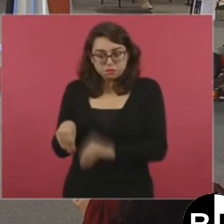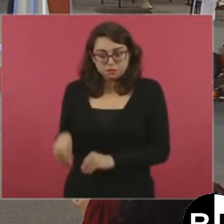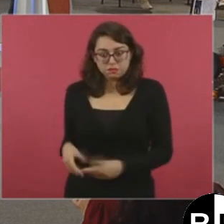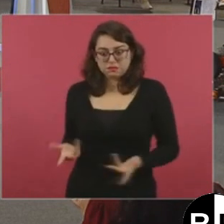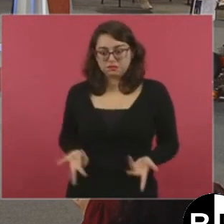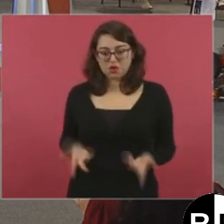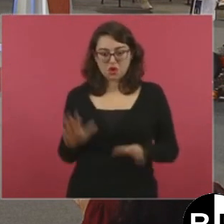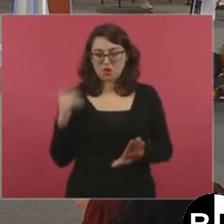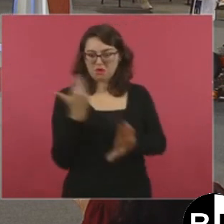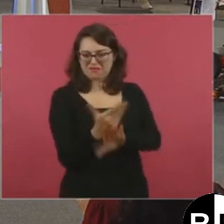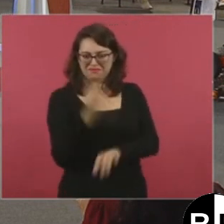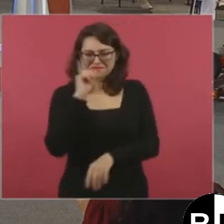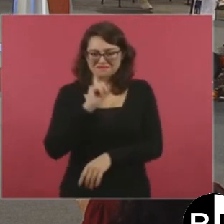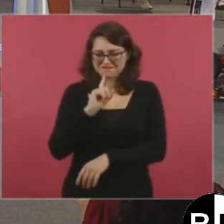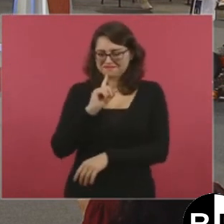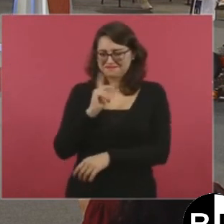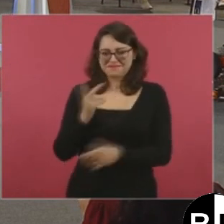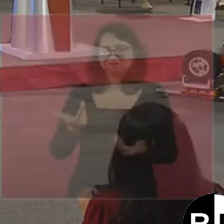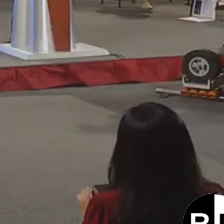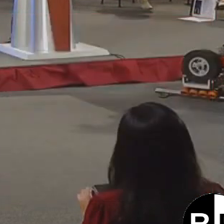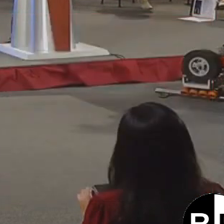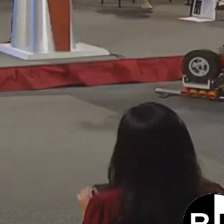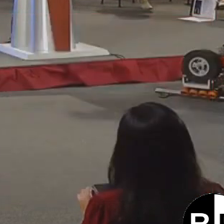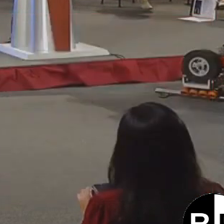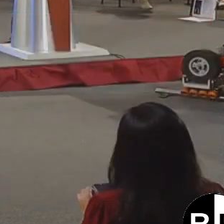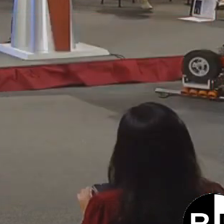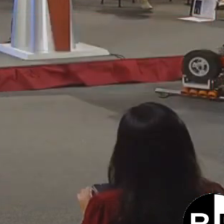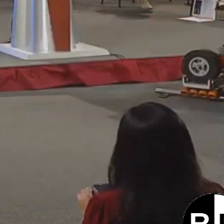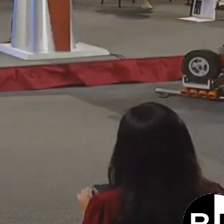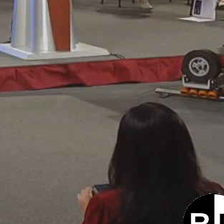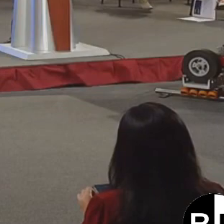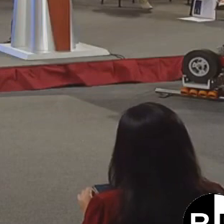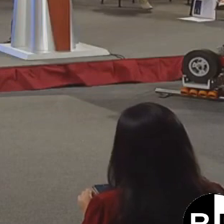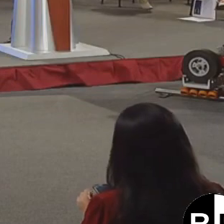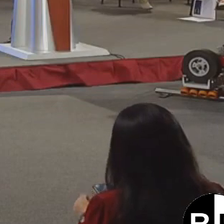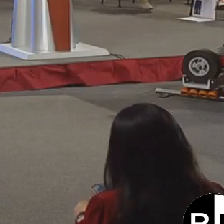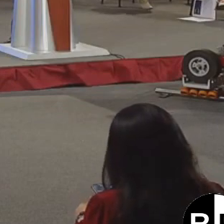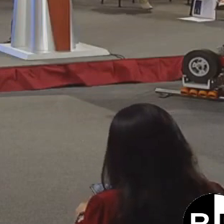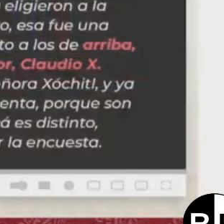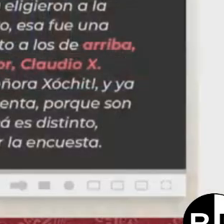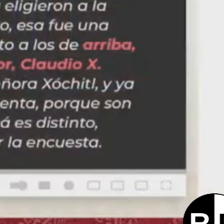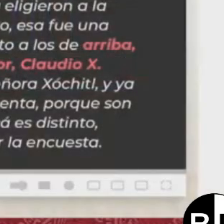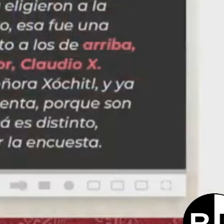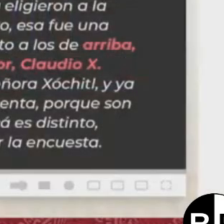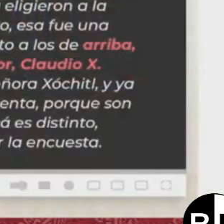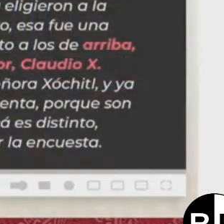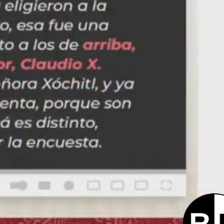Según esto, dije, fue elegida por un grupo de hombres